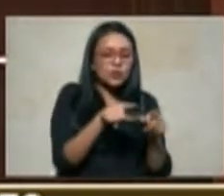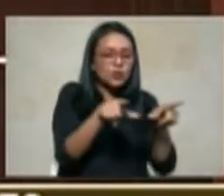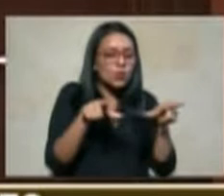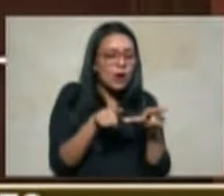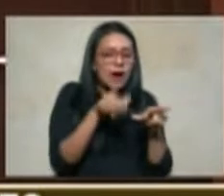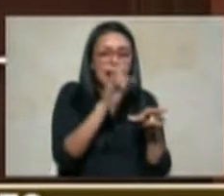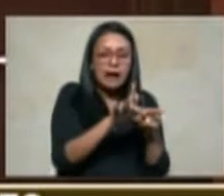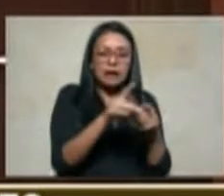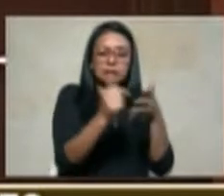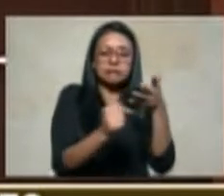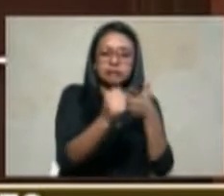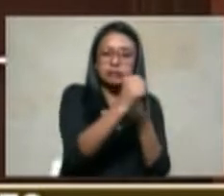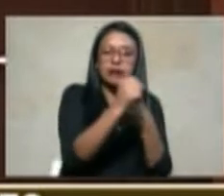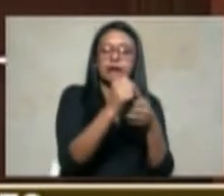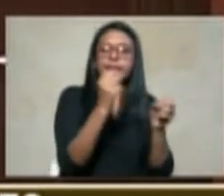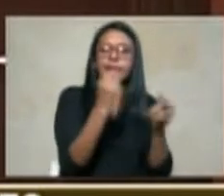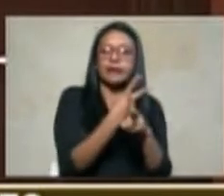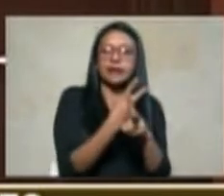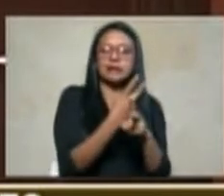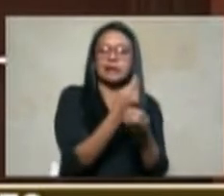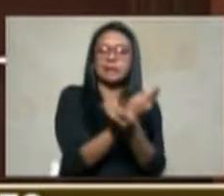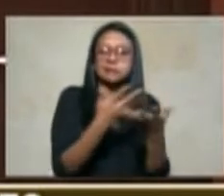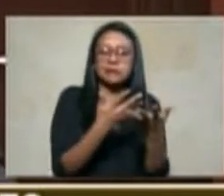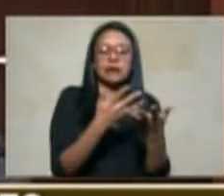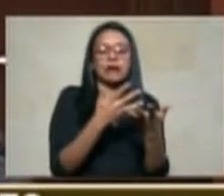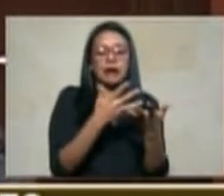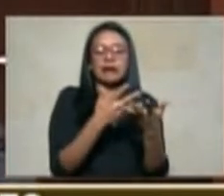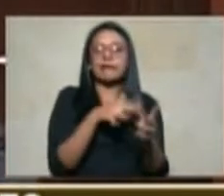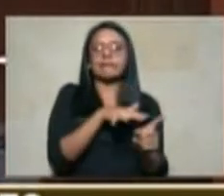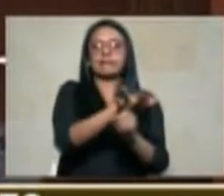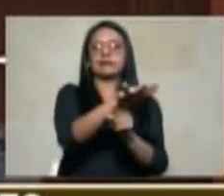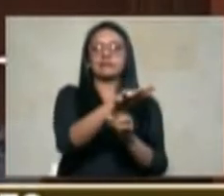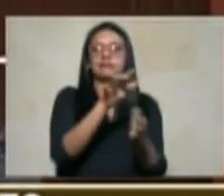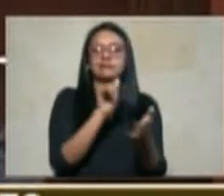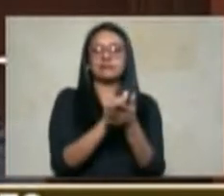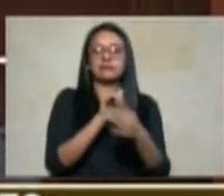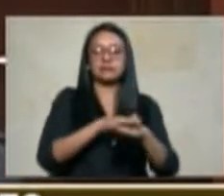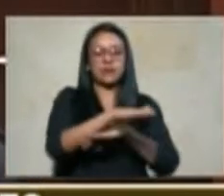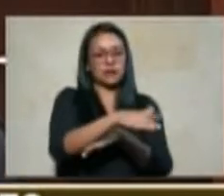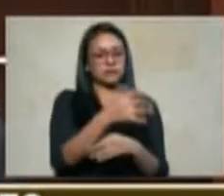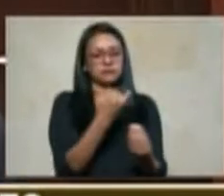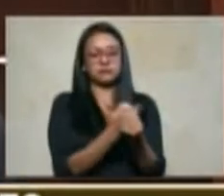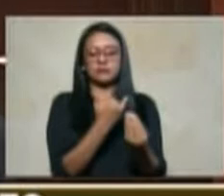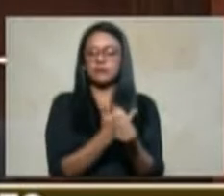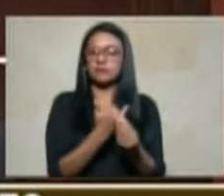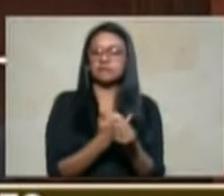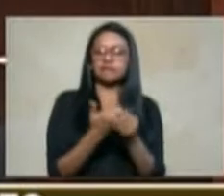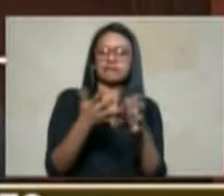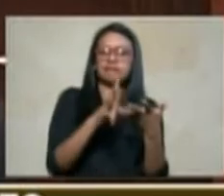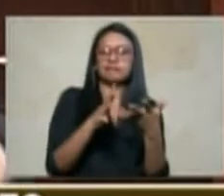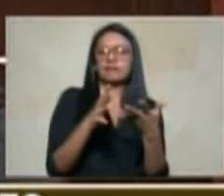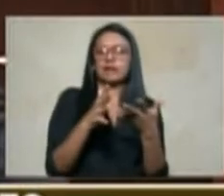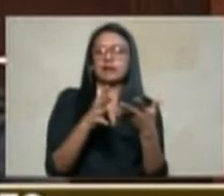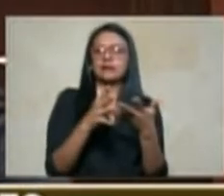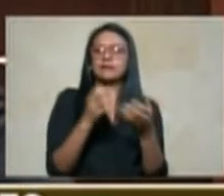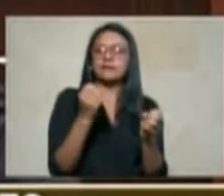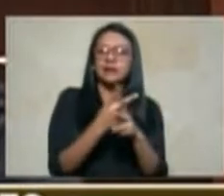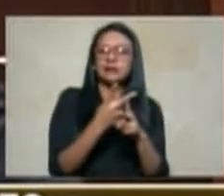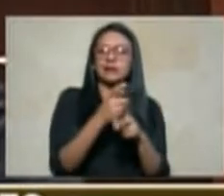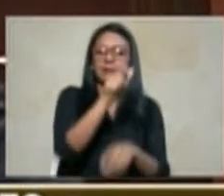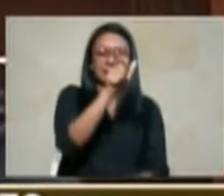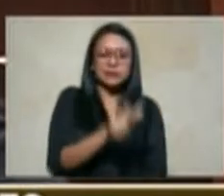que alteraron las circunstancias del mismo y por ende unos hechos victimizantes que se convirtieron